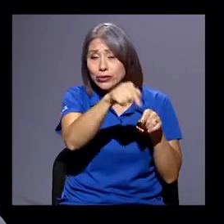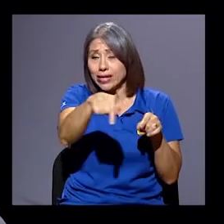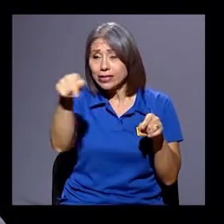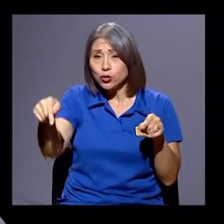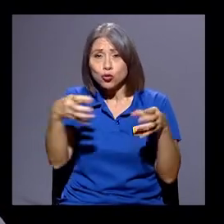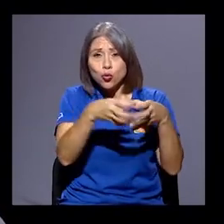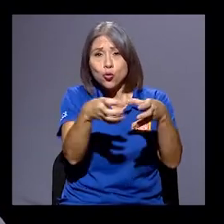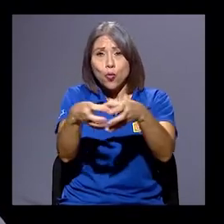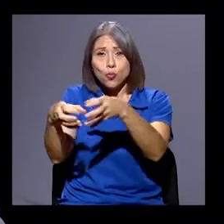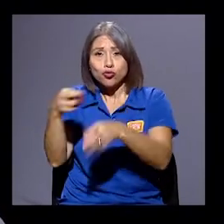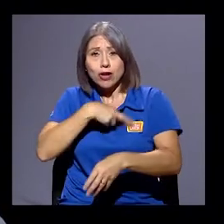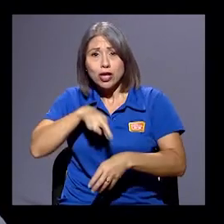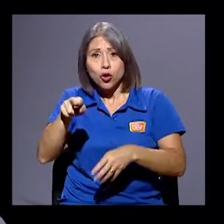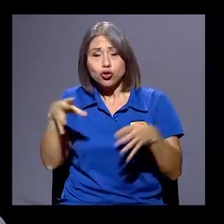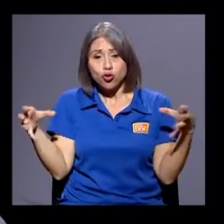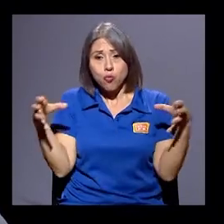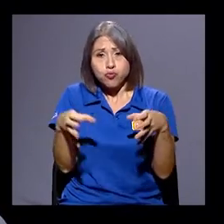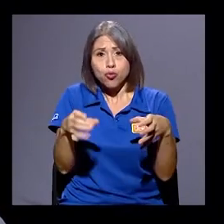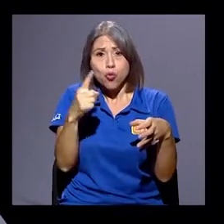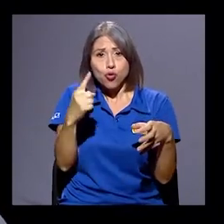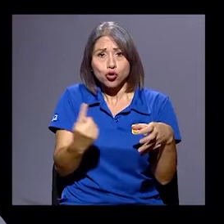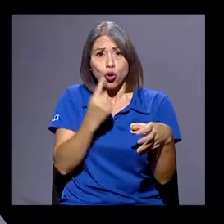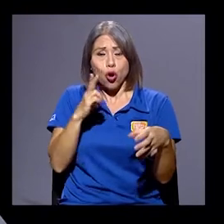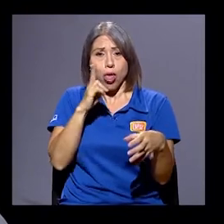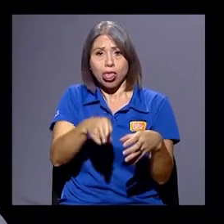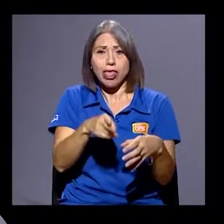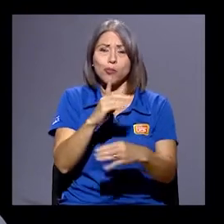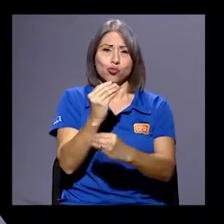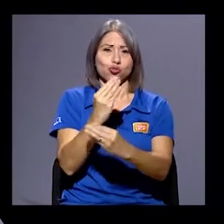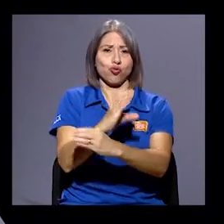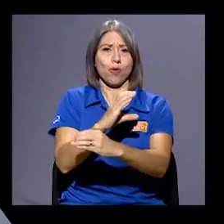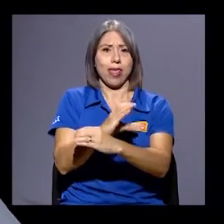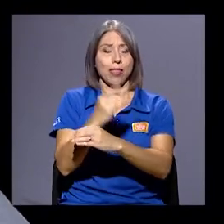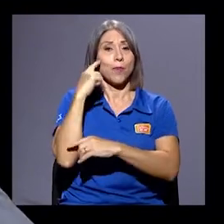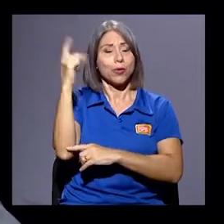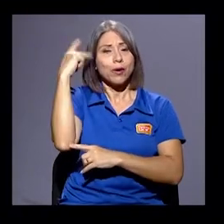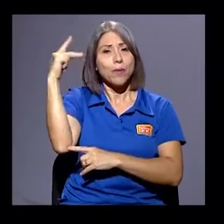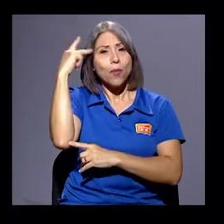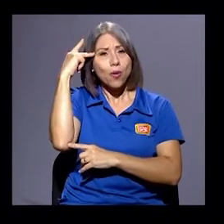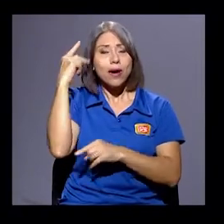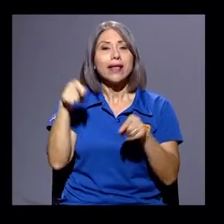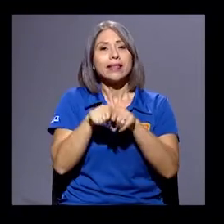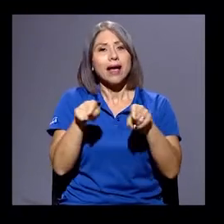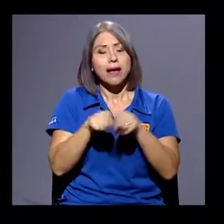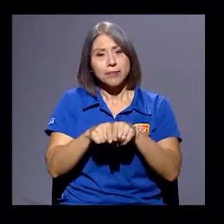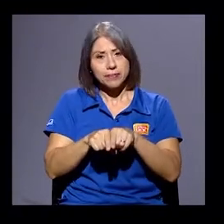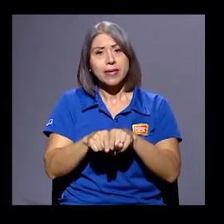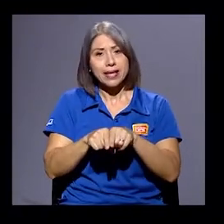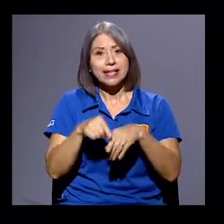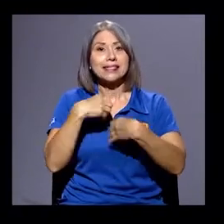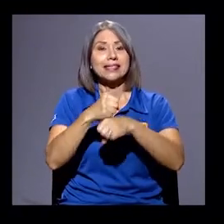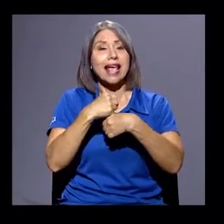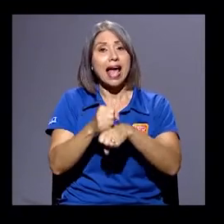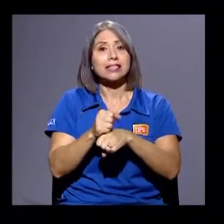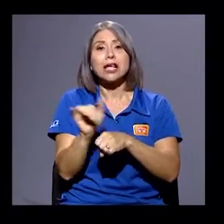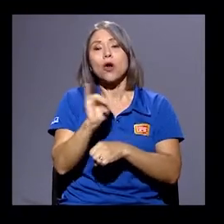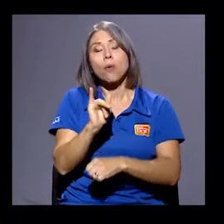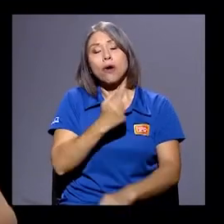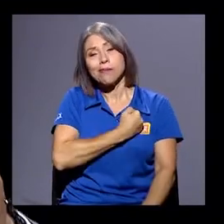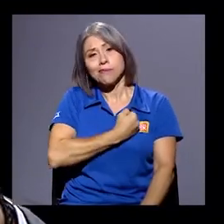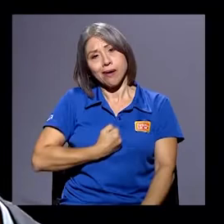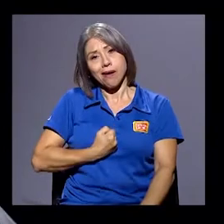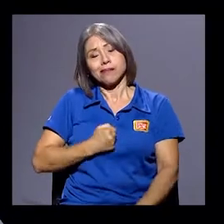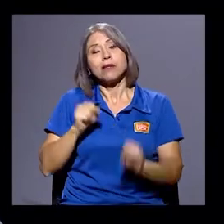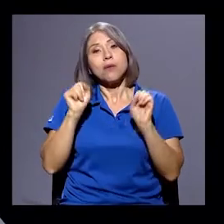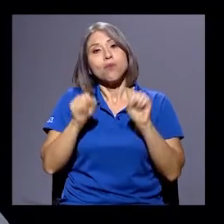grupos y categorizarlos en uno solo. Hay que tener mucho cuidado con eso porque en política recordemos que también se hacen mártires y